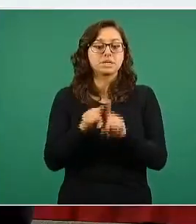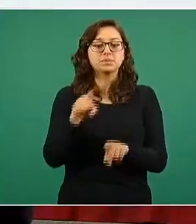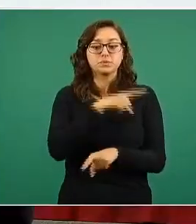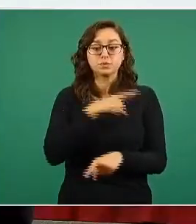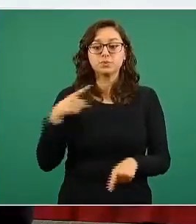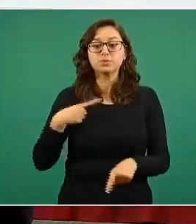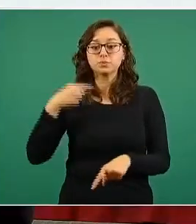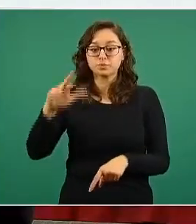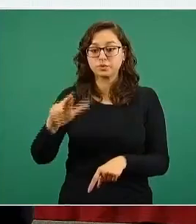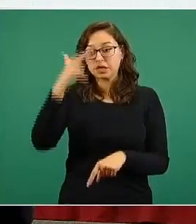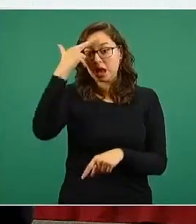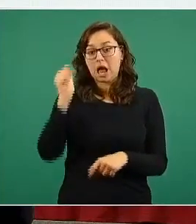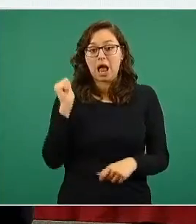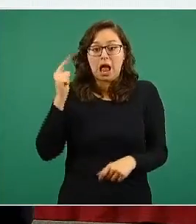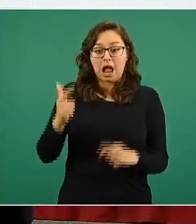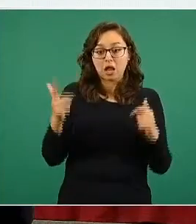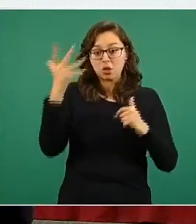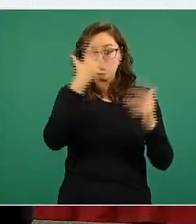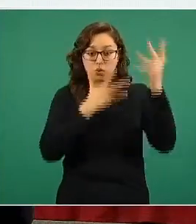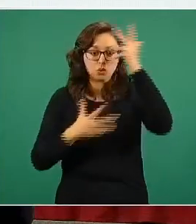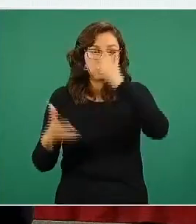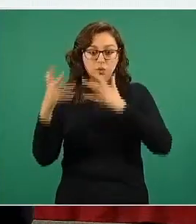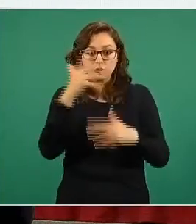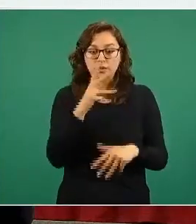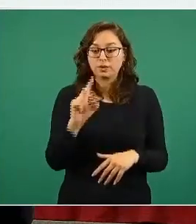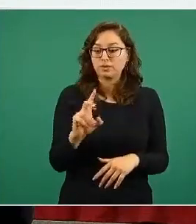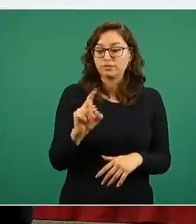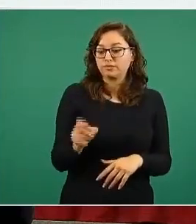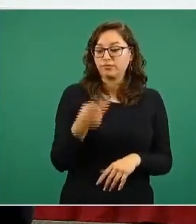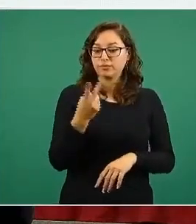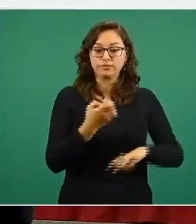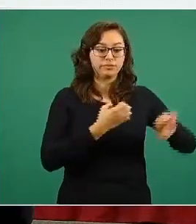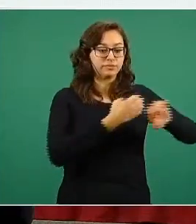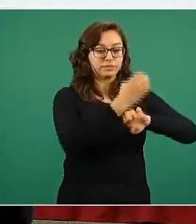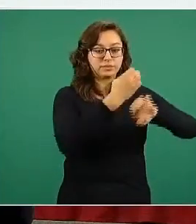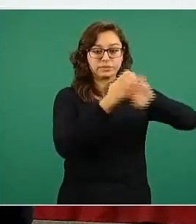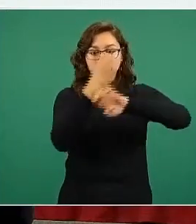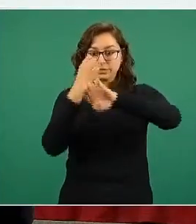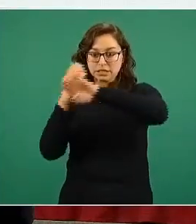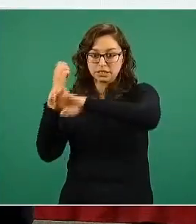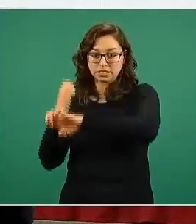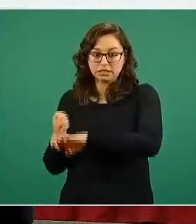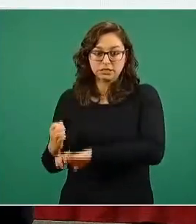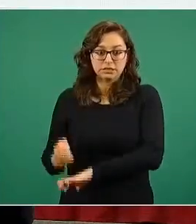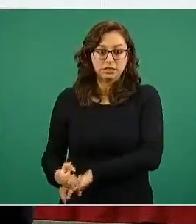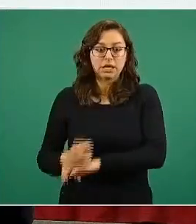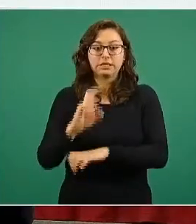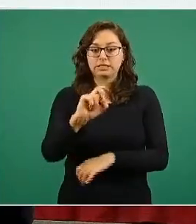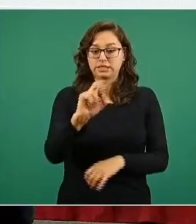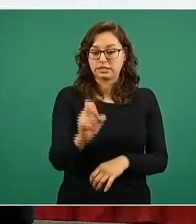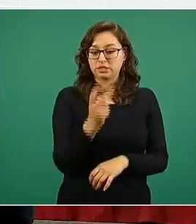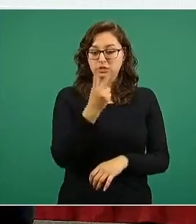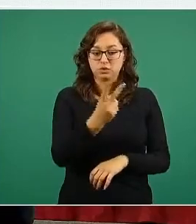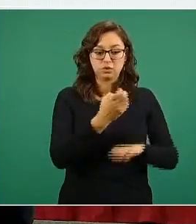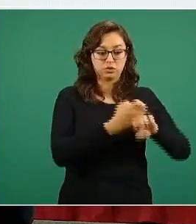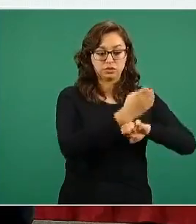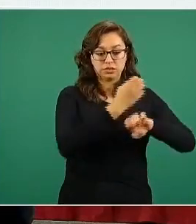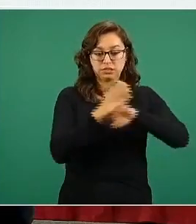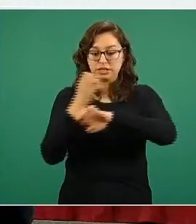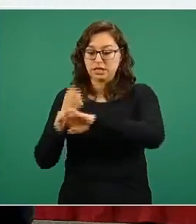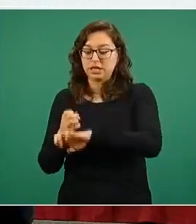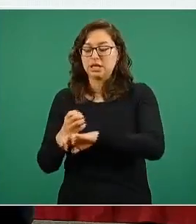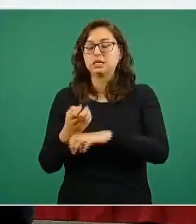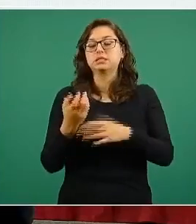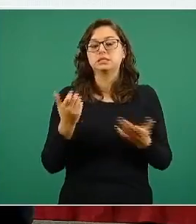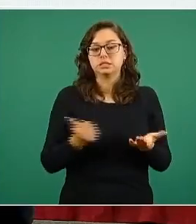no haya confusión alguna, las 32 entidades federativas, las 32, los 31 estados